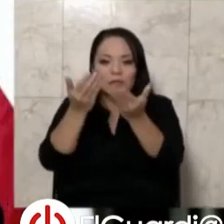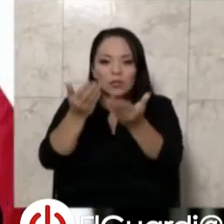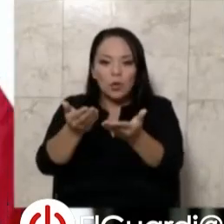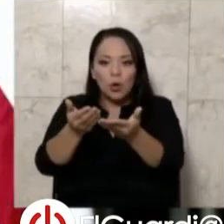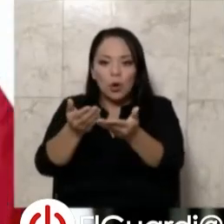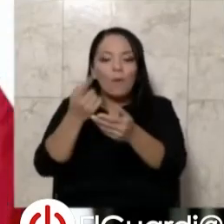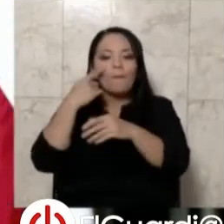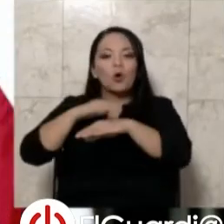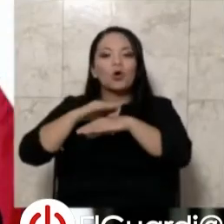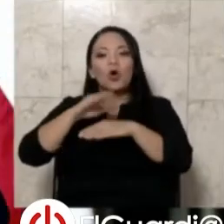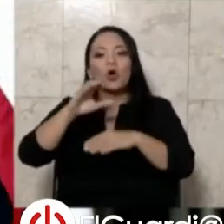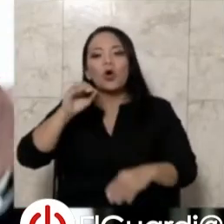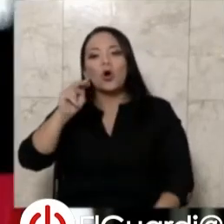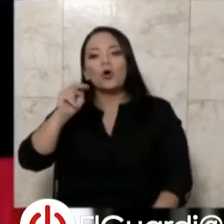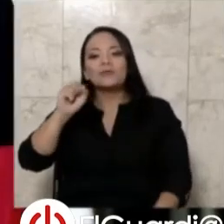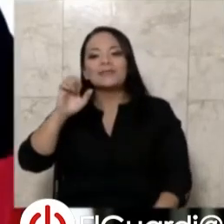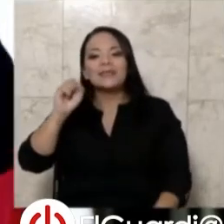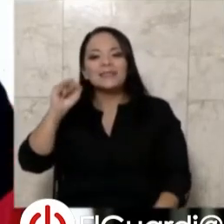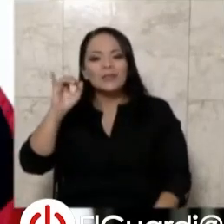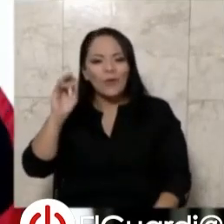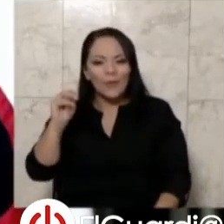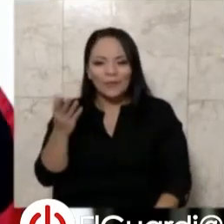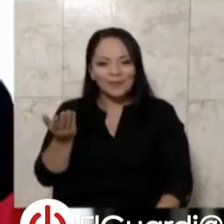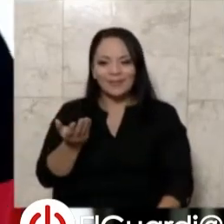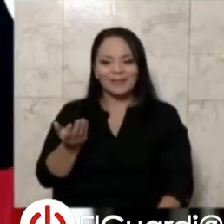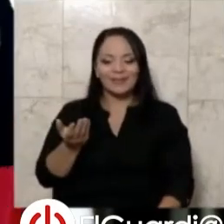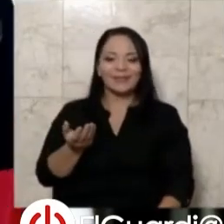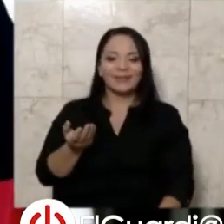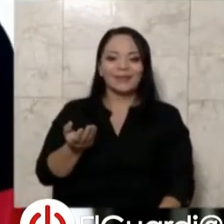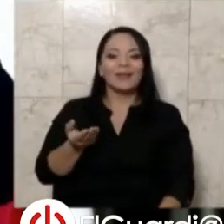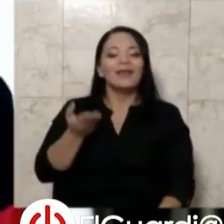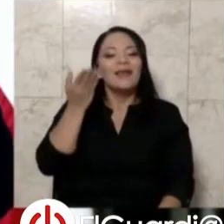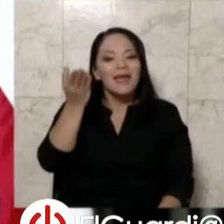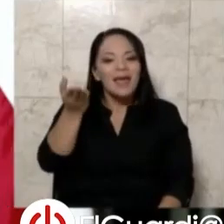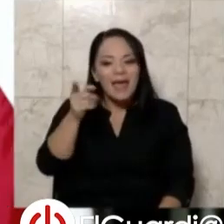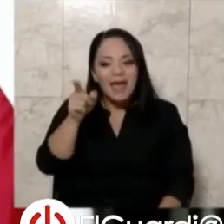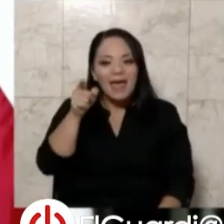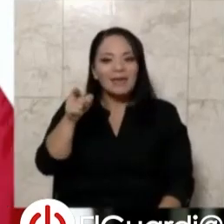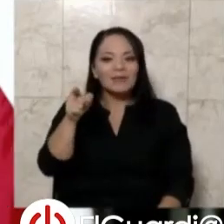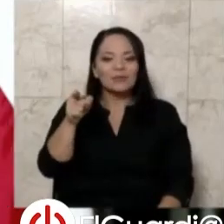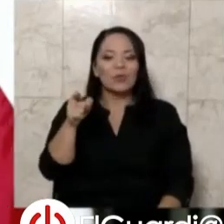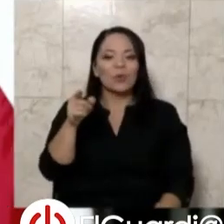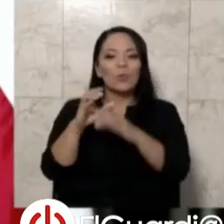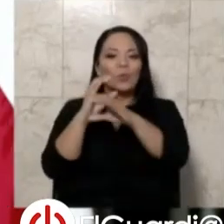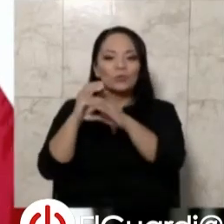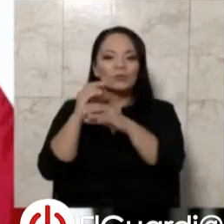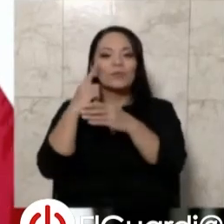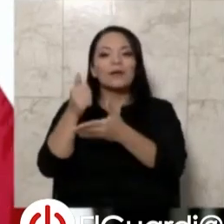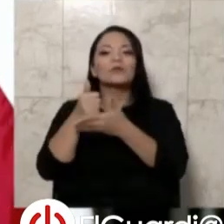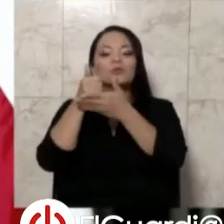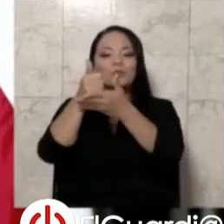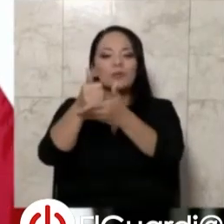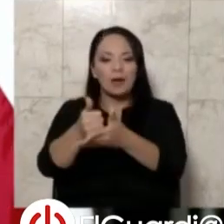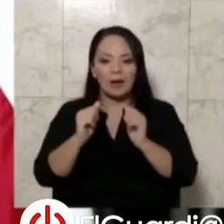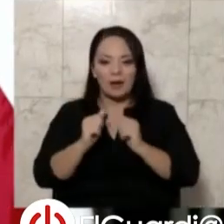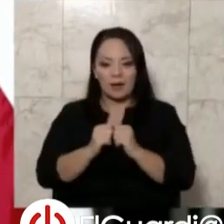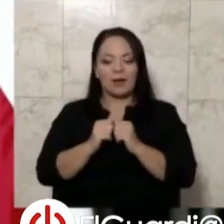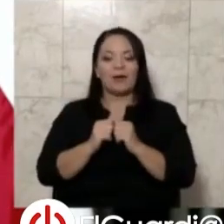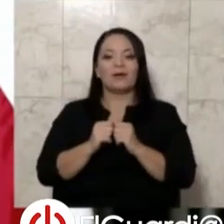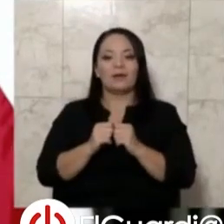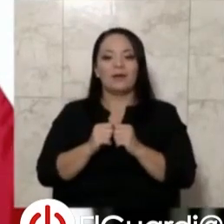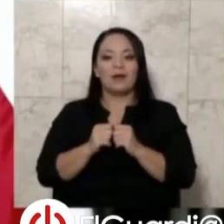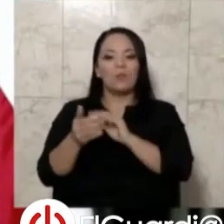concesión. Eso es para ayudarle a los pueblos de Paso